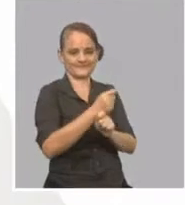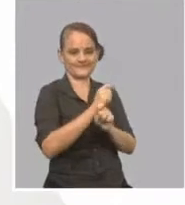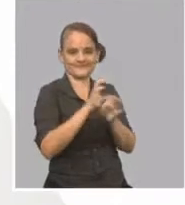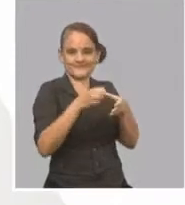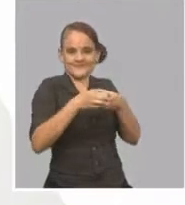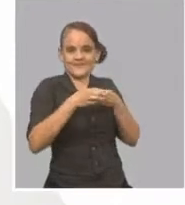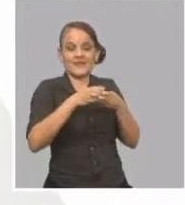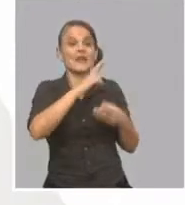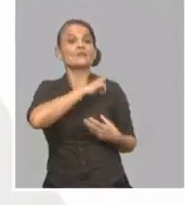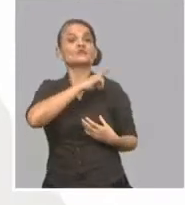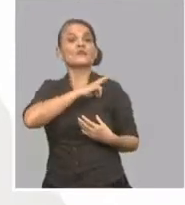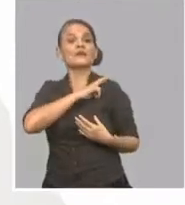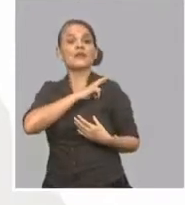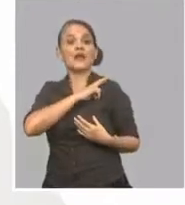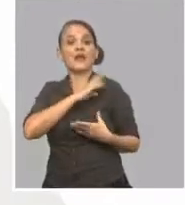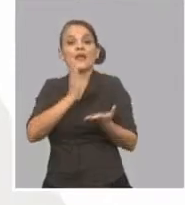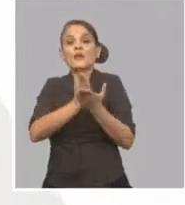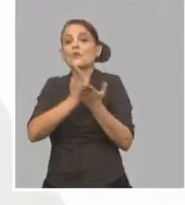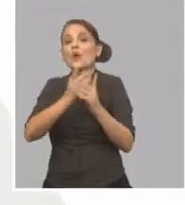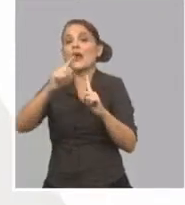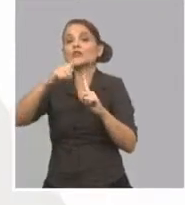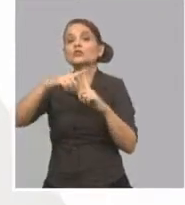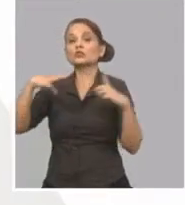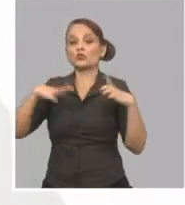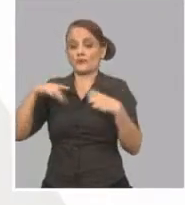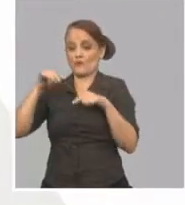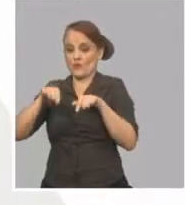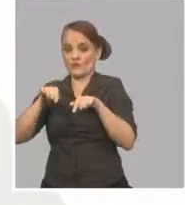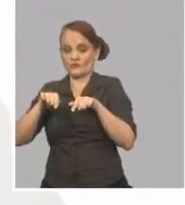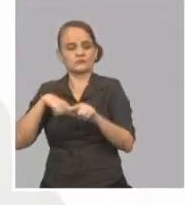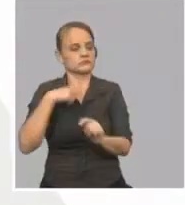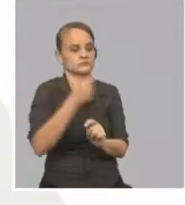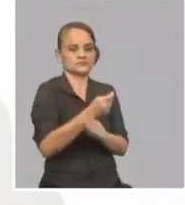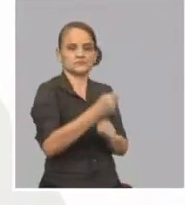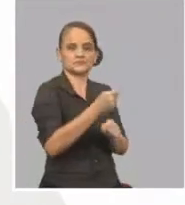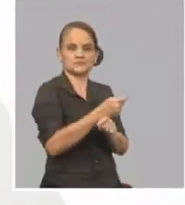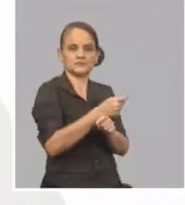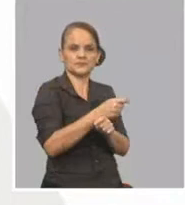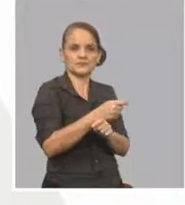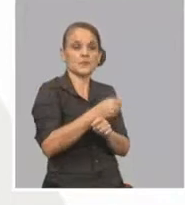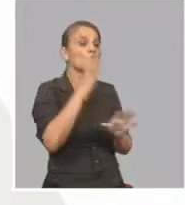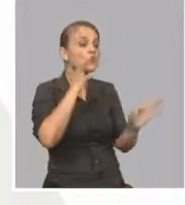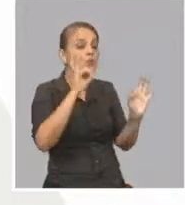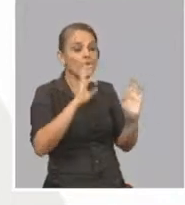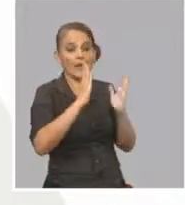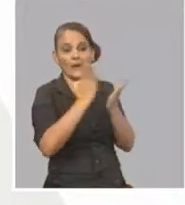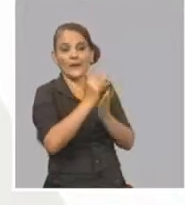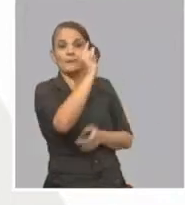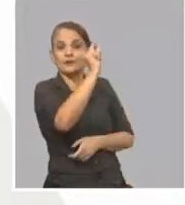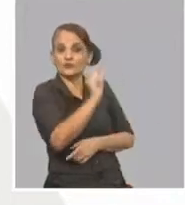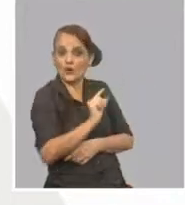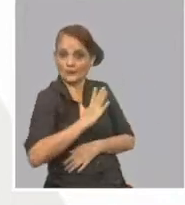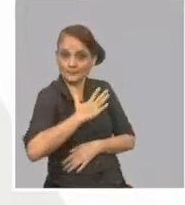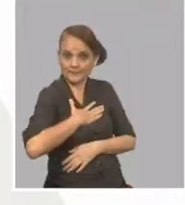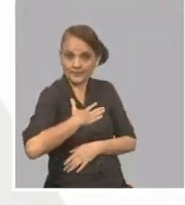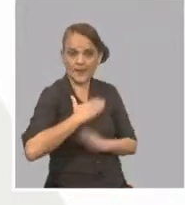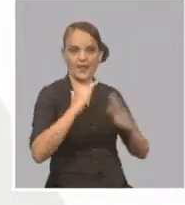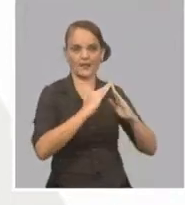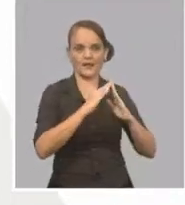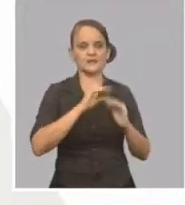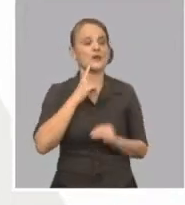los materiales necesarios, tanto para ellos protegerse, para proteger a sus familias, y las sustancias de